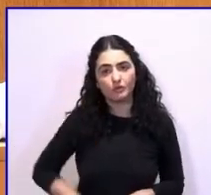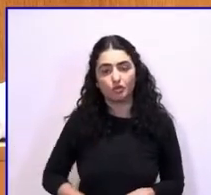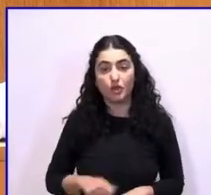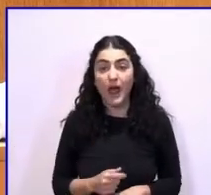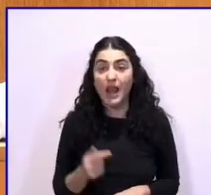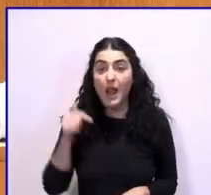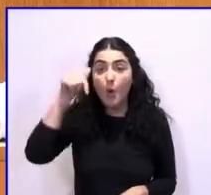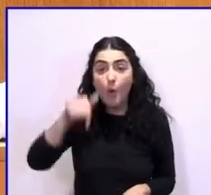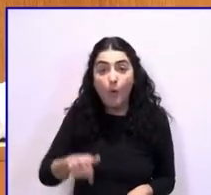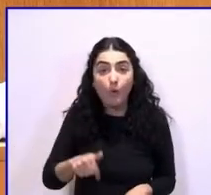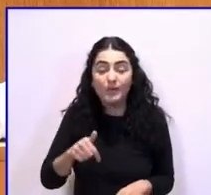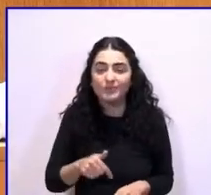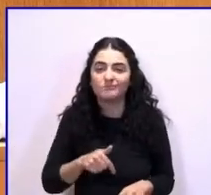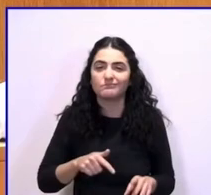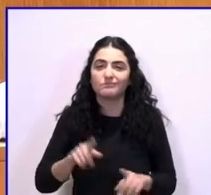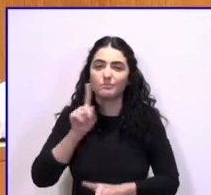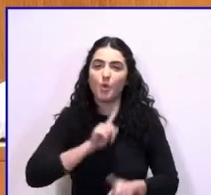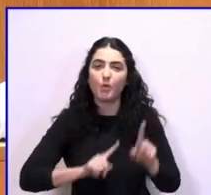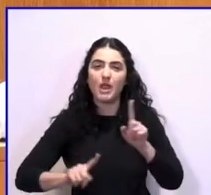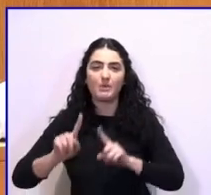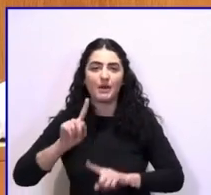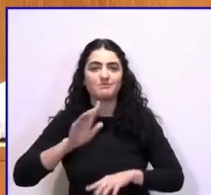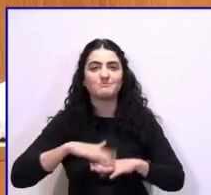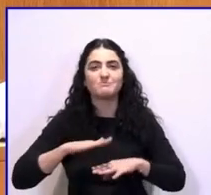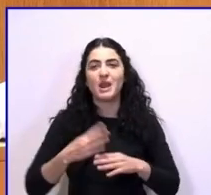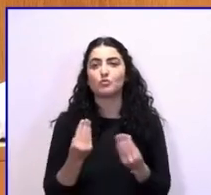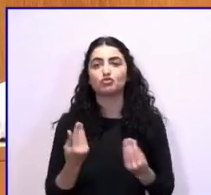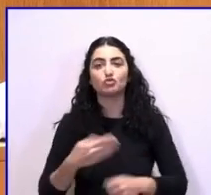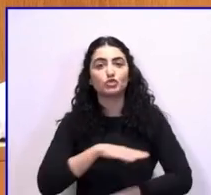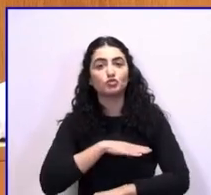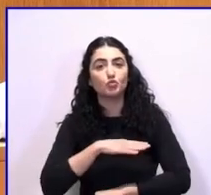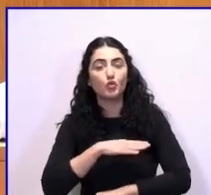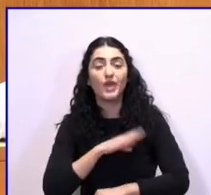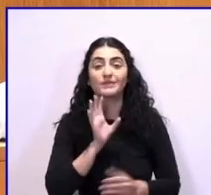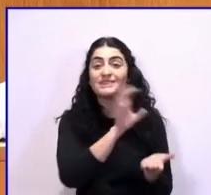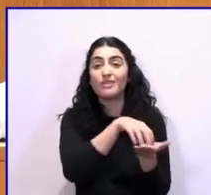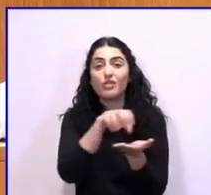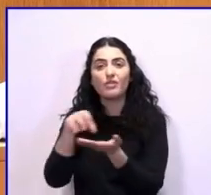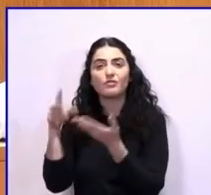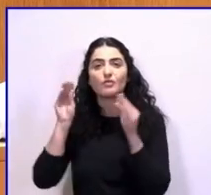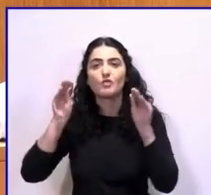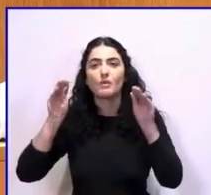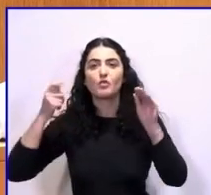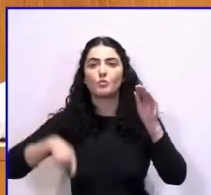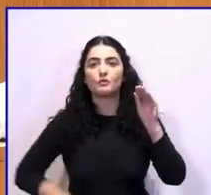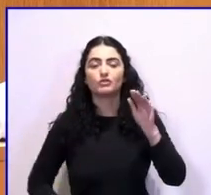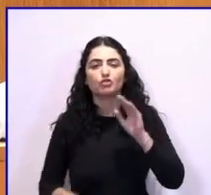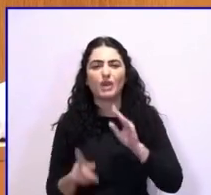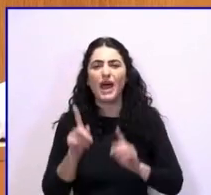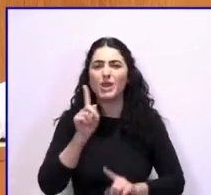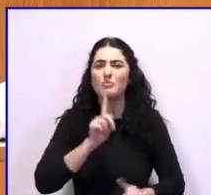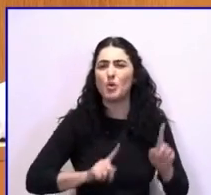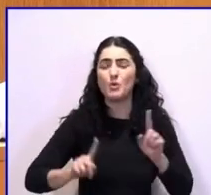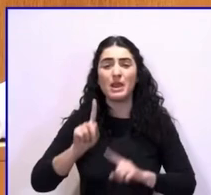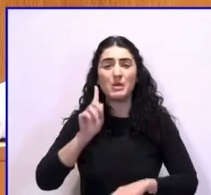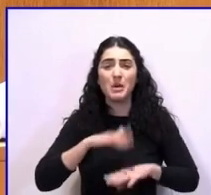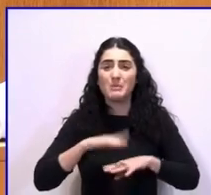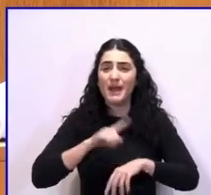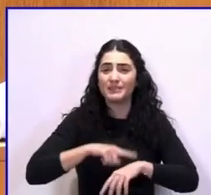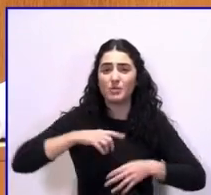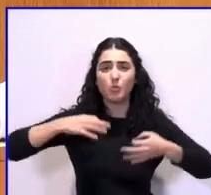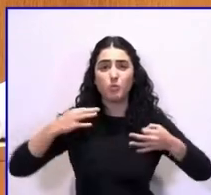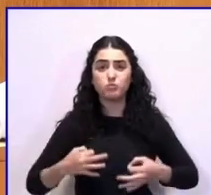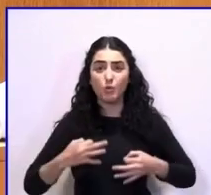todavía hay problemas para muchos estudiantes en los centros de formación profesional, bien para llegar a tiempo